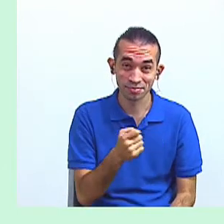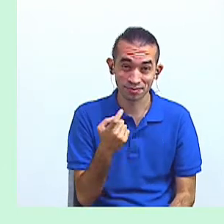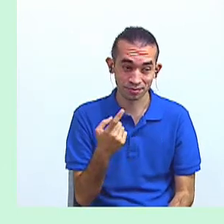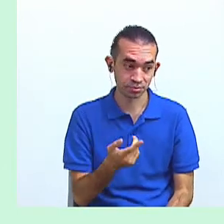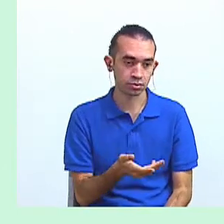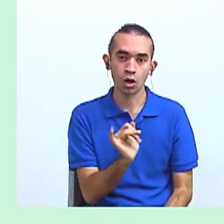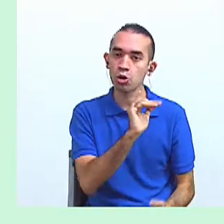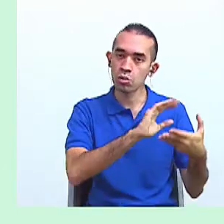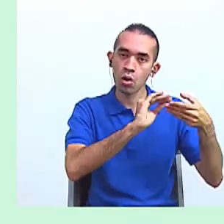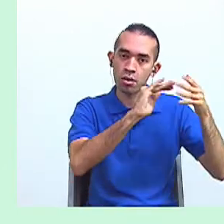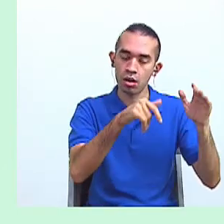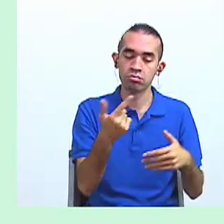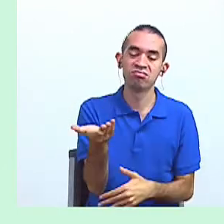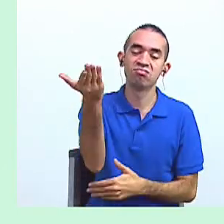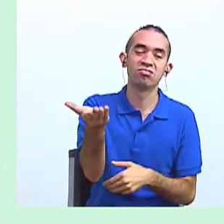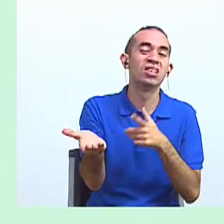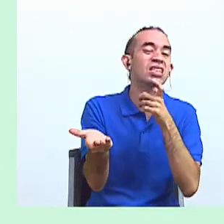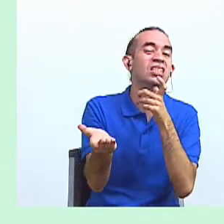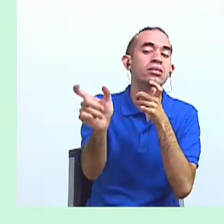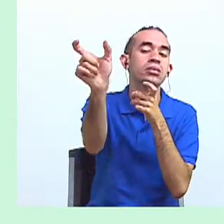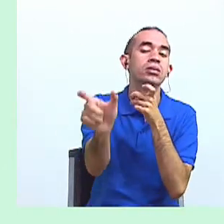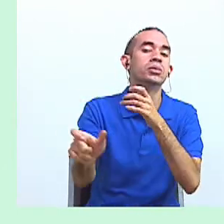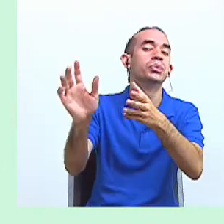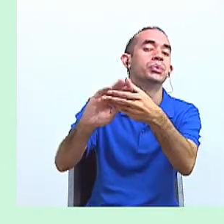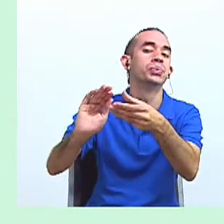presenta al personaje del texto.